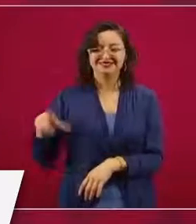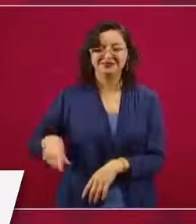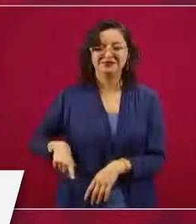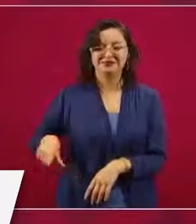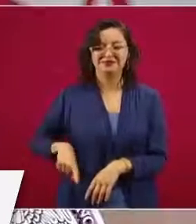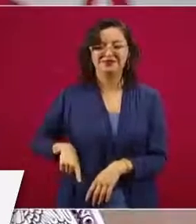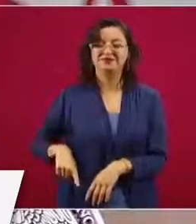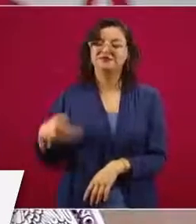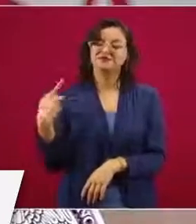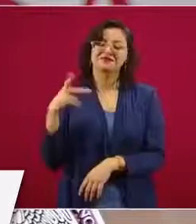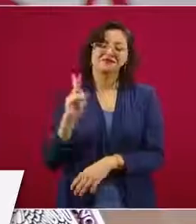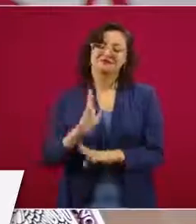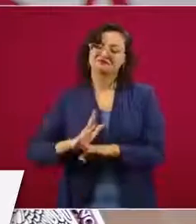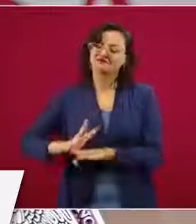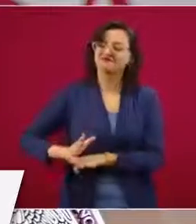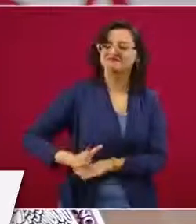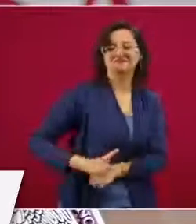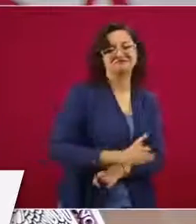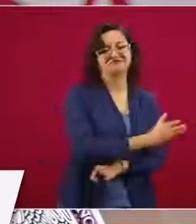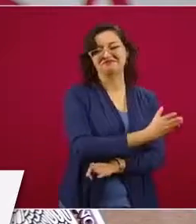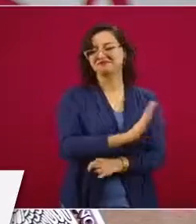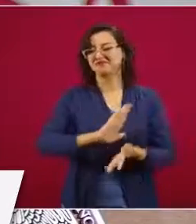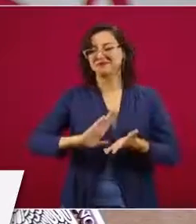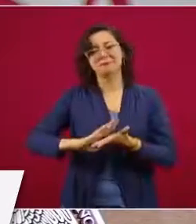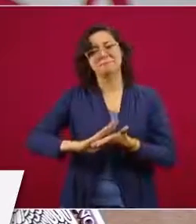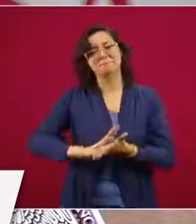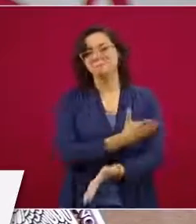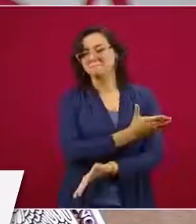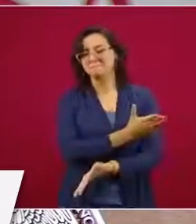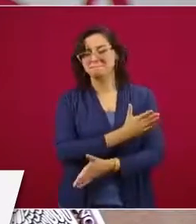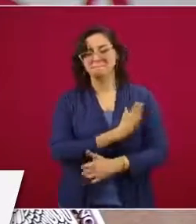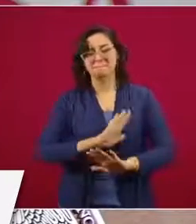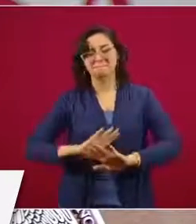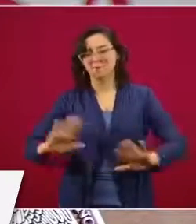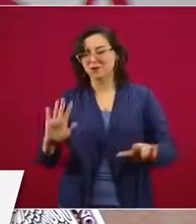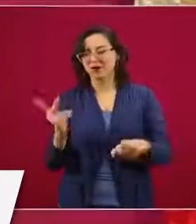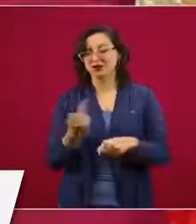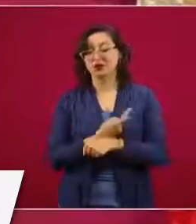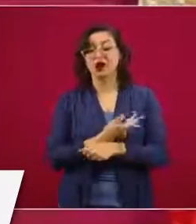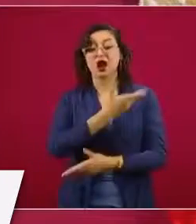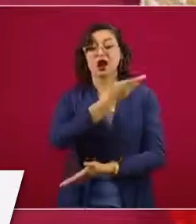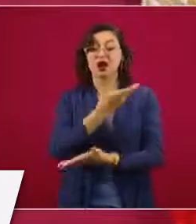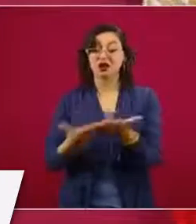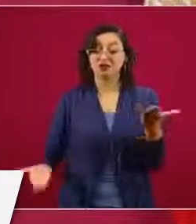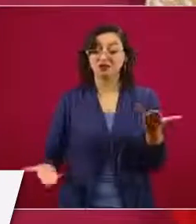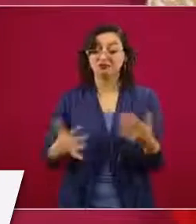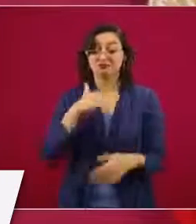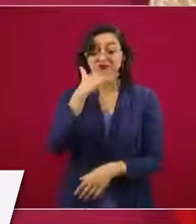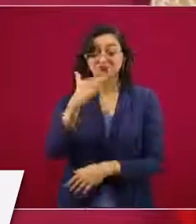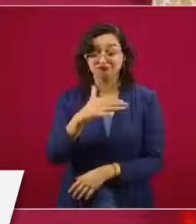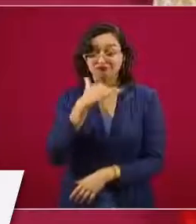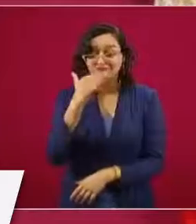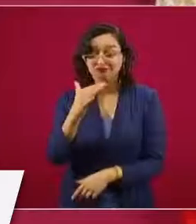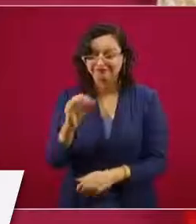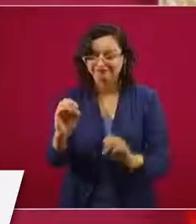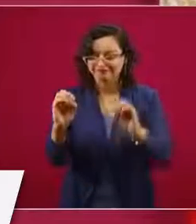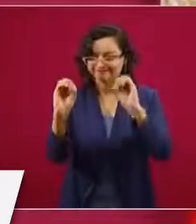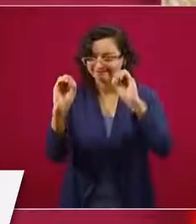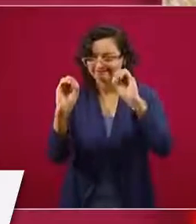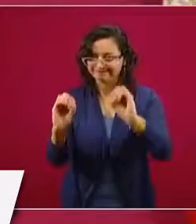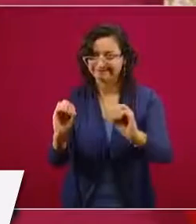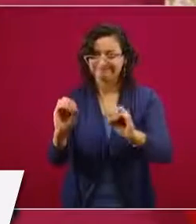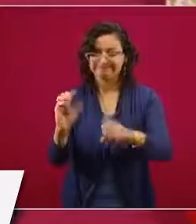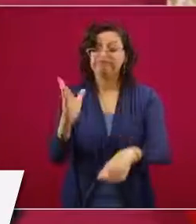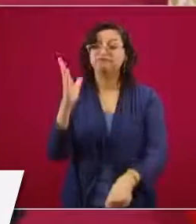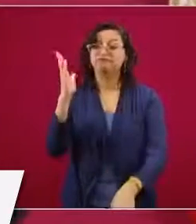el antiguo régimen. Ahora es cero corrupción, cero